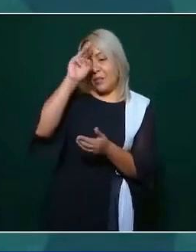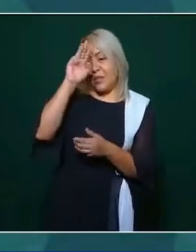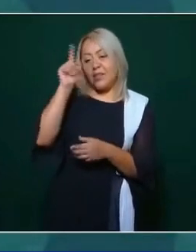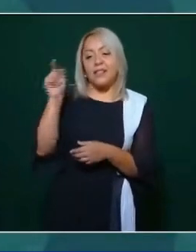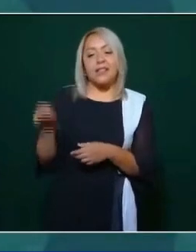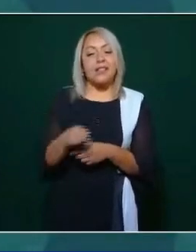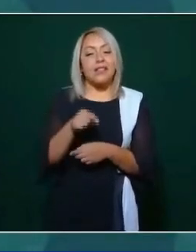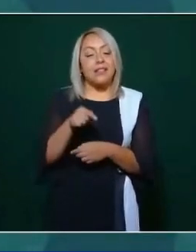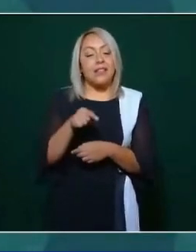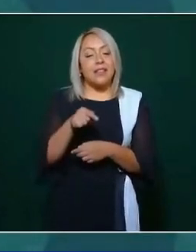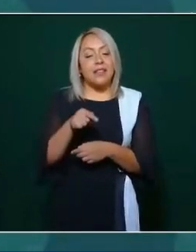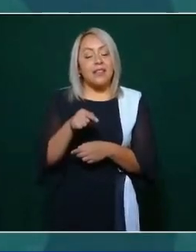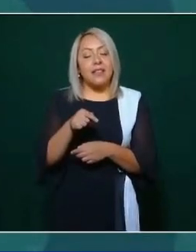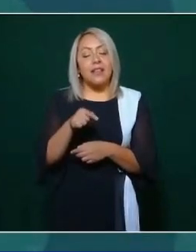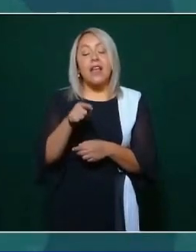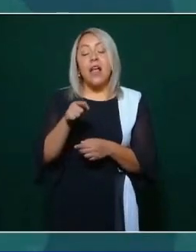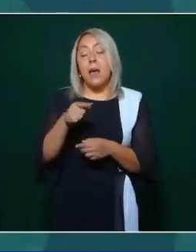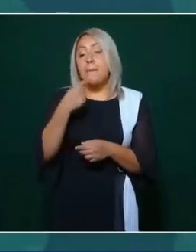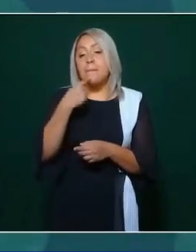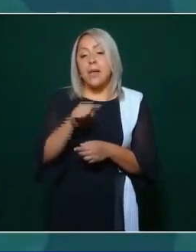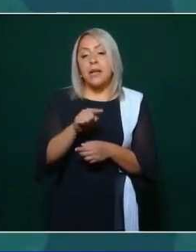a Bernardo Reyes